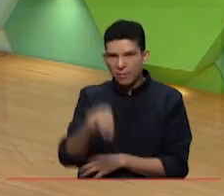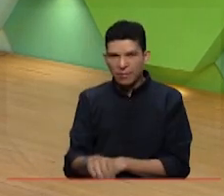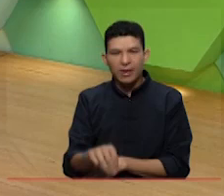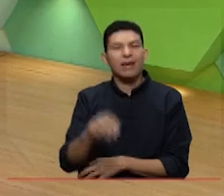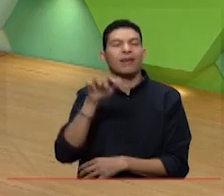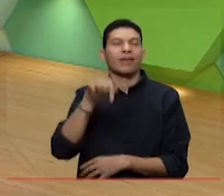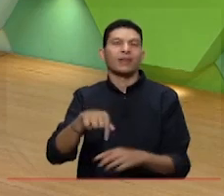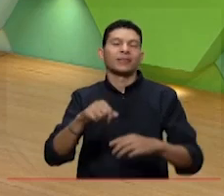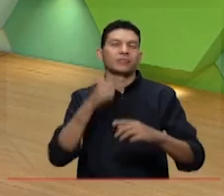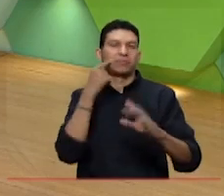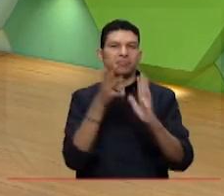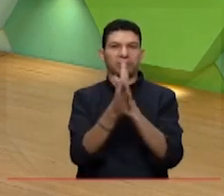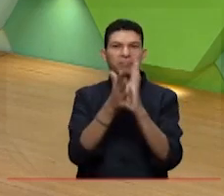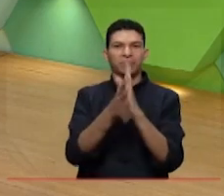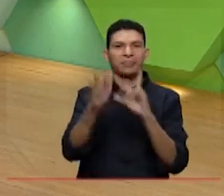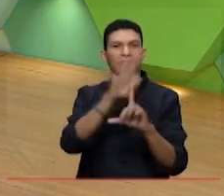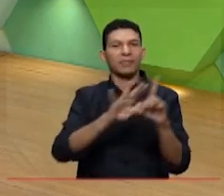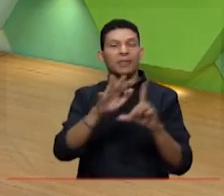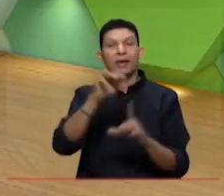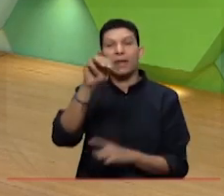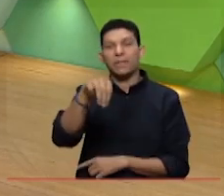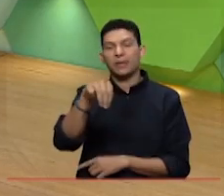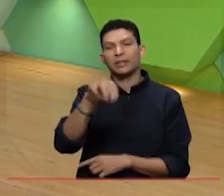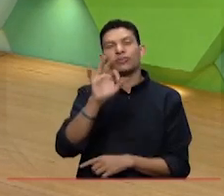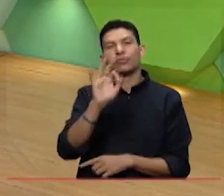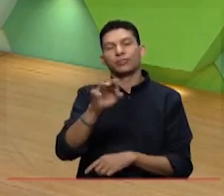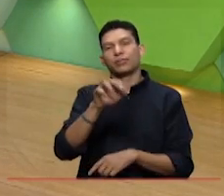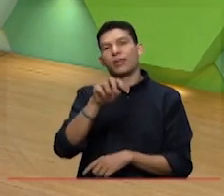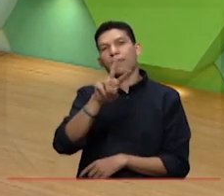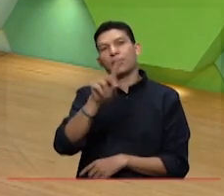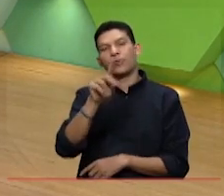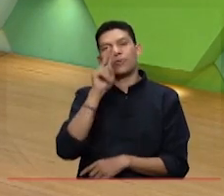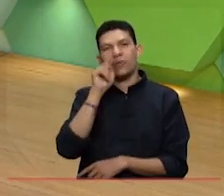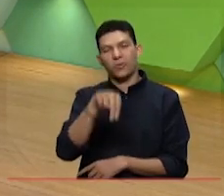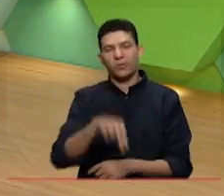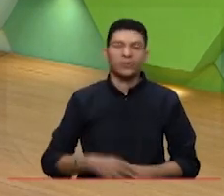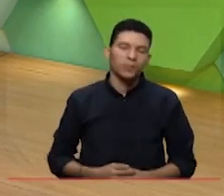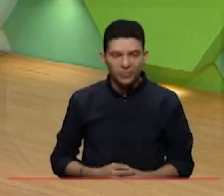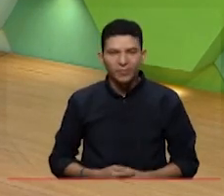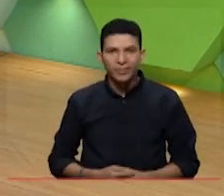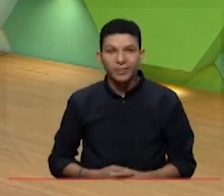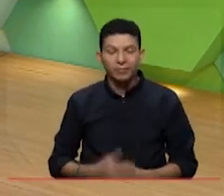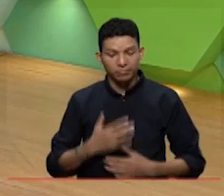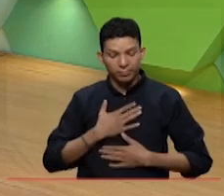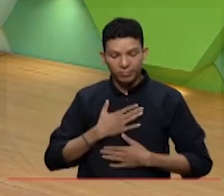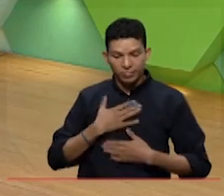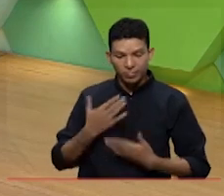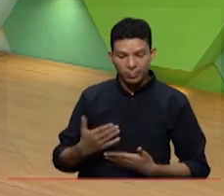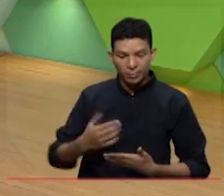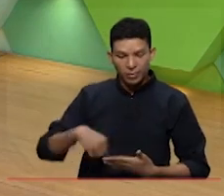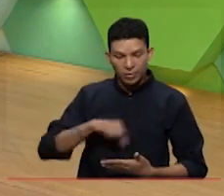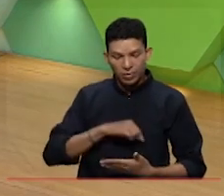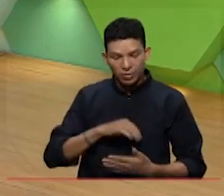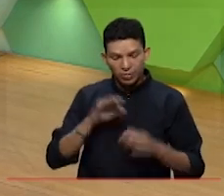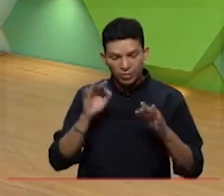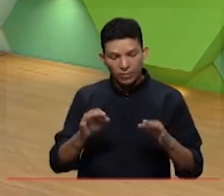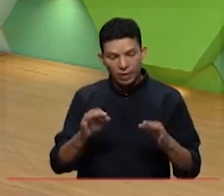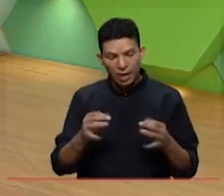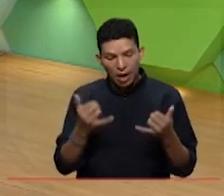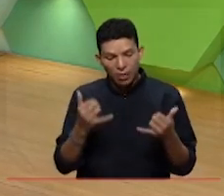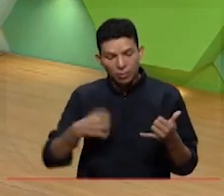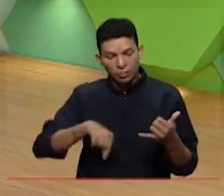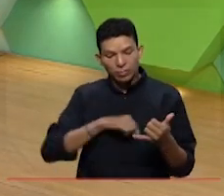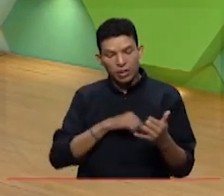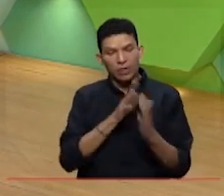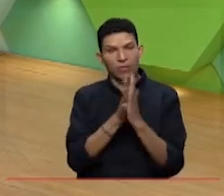en la vitrina del informativo, hoy martes 21 de junio. Hola Wilson, qué gusto saludarlo a usted y por supuesto a todos los televidentes del